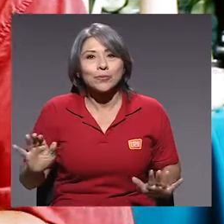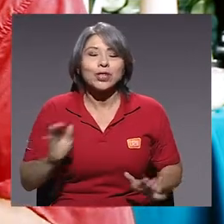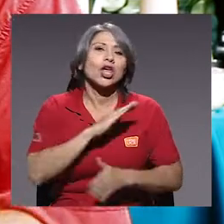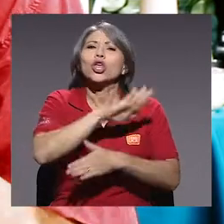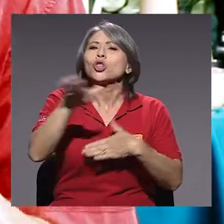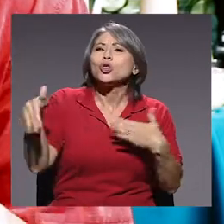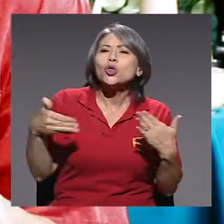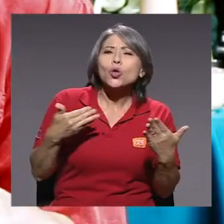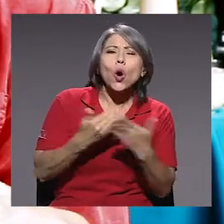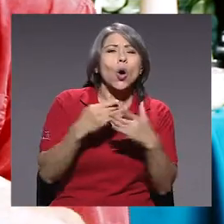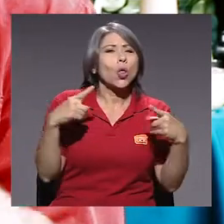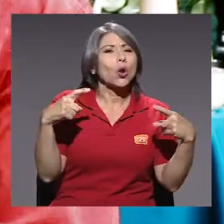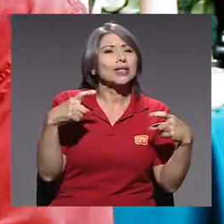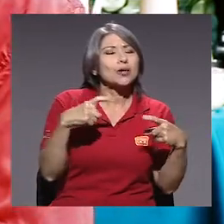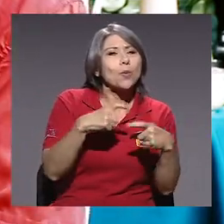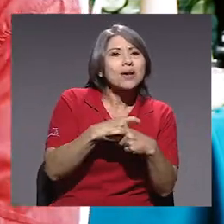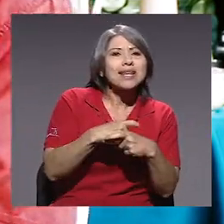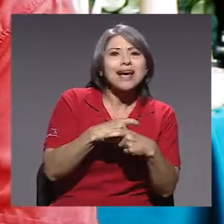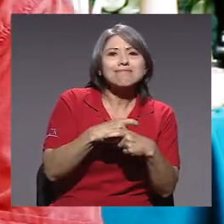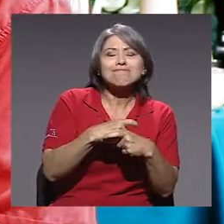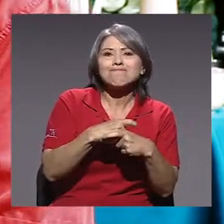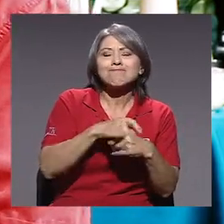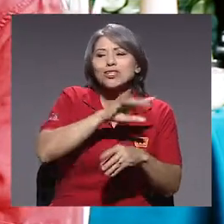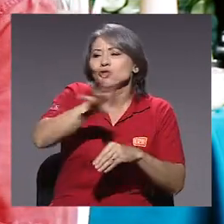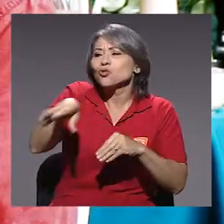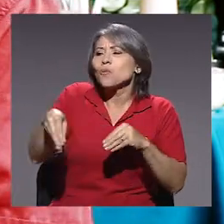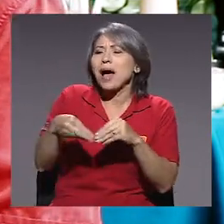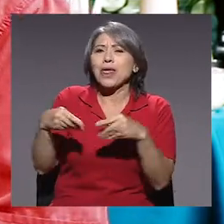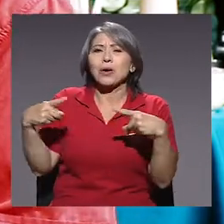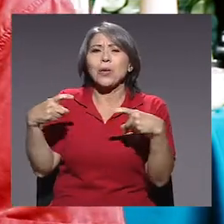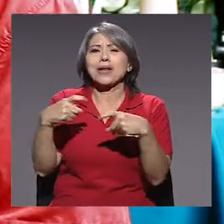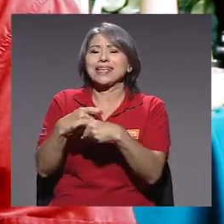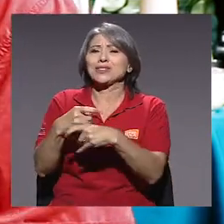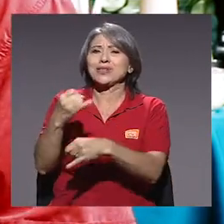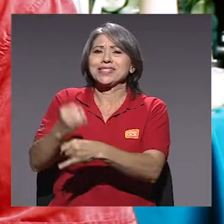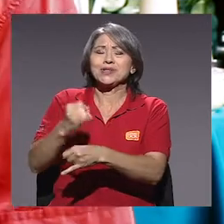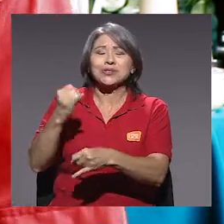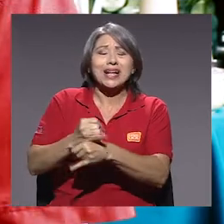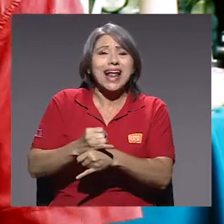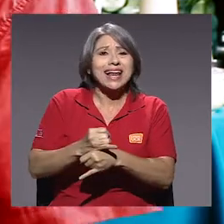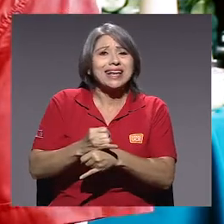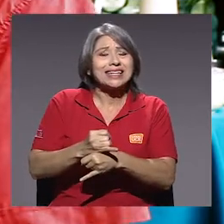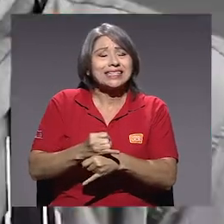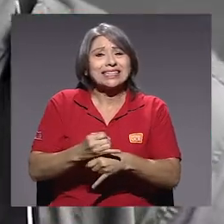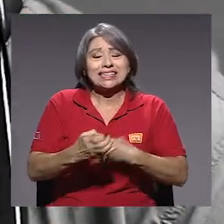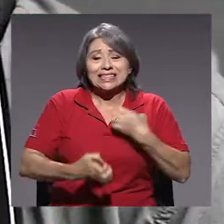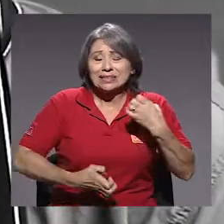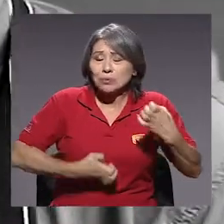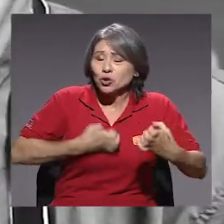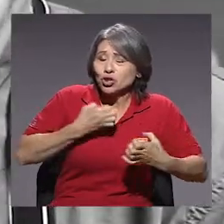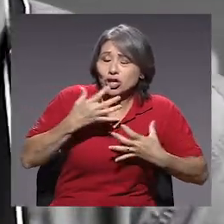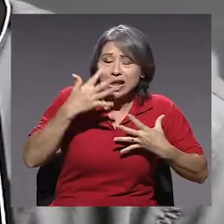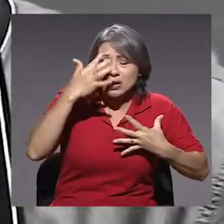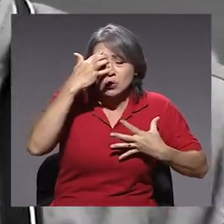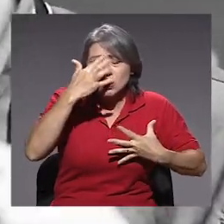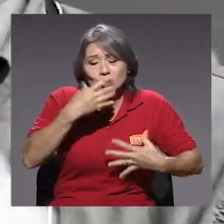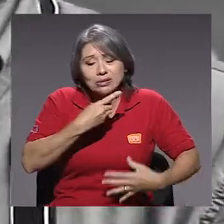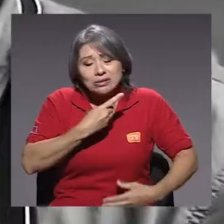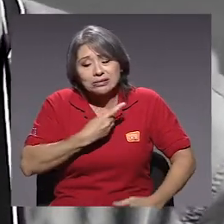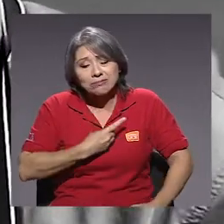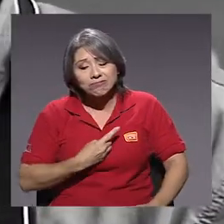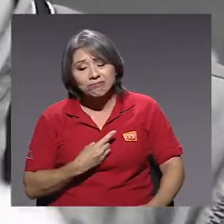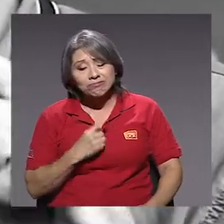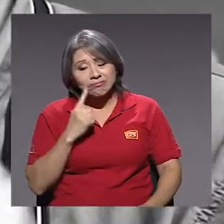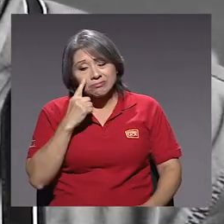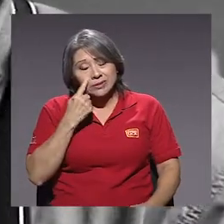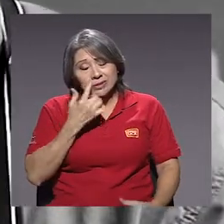Todo eso que se complica, sumado a la complicación institucional, crea un tema emocional. O sea, sí, uno se deprime, uno se